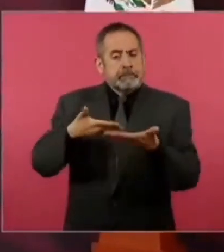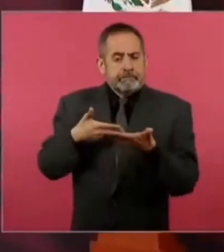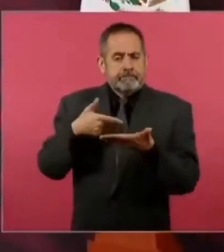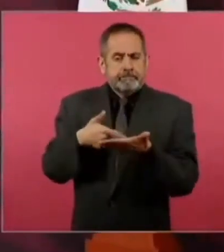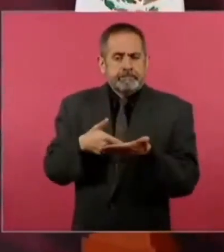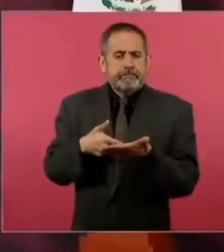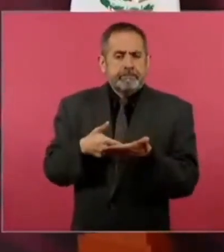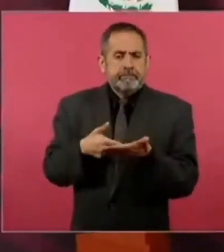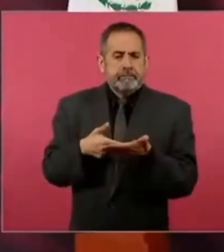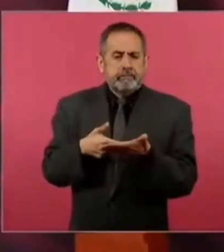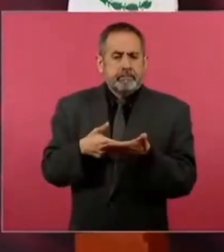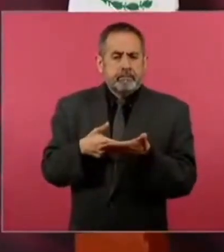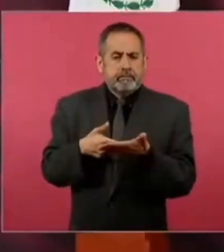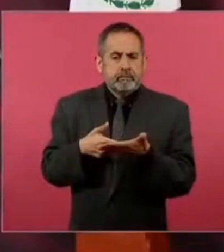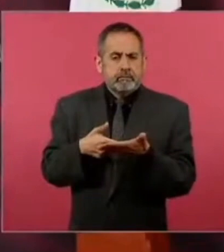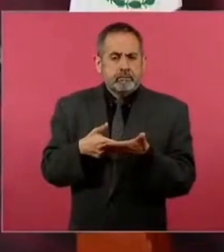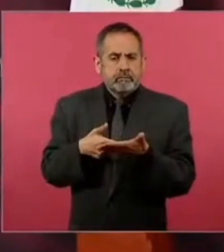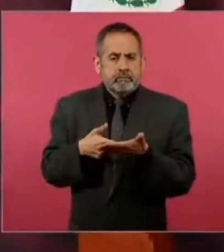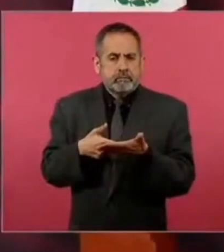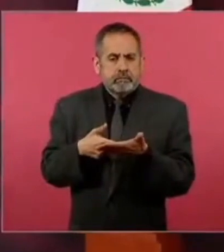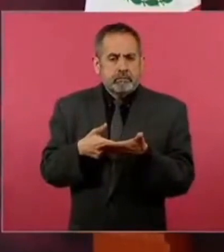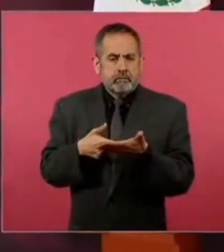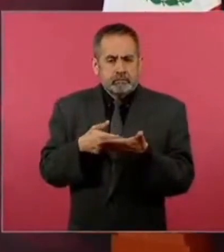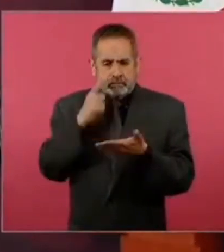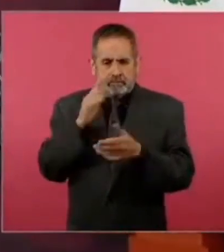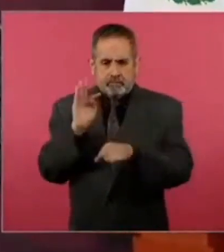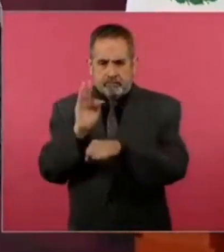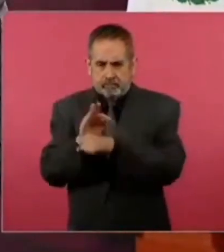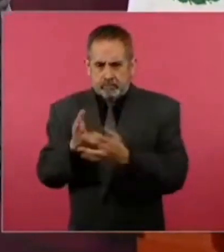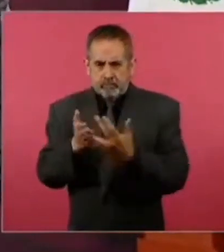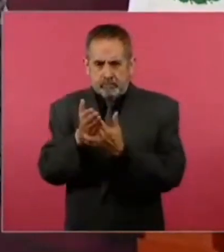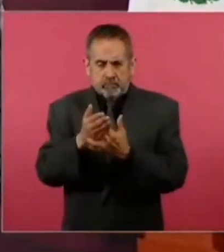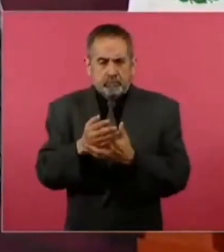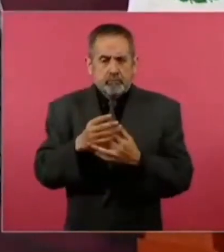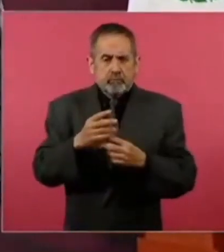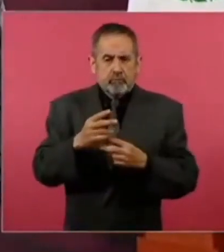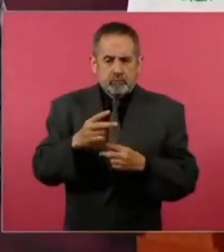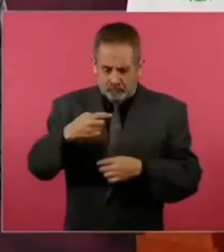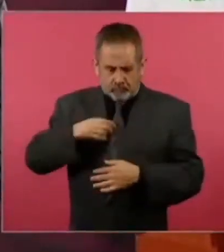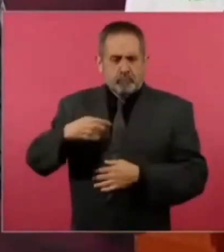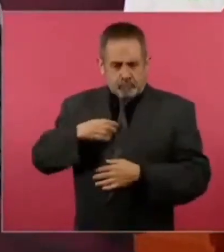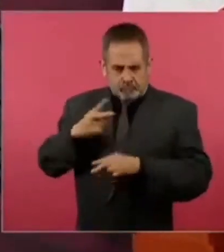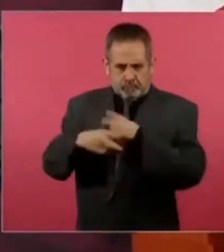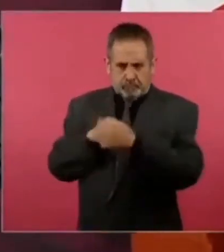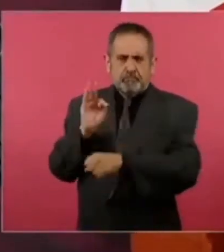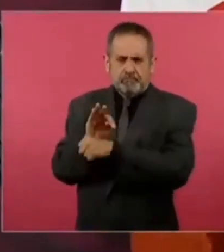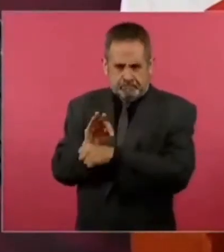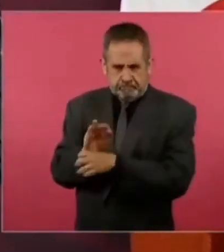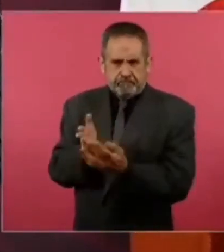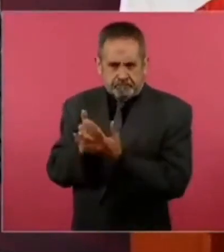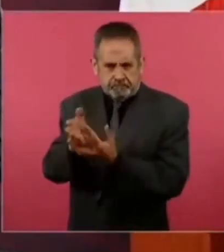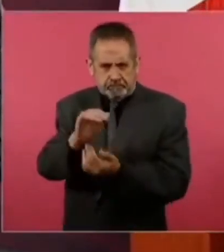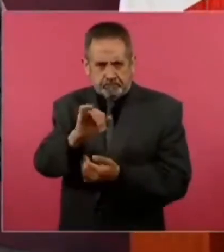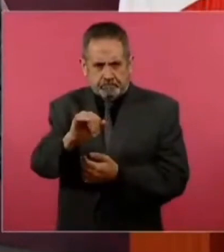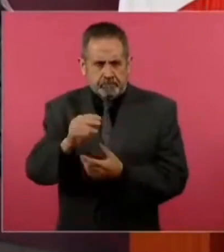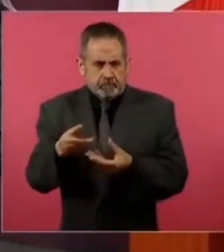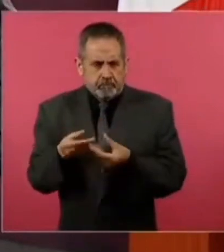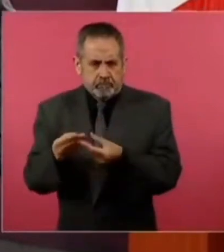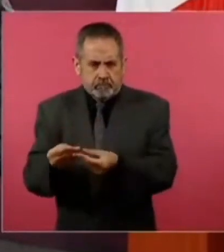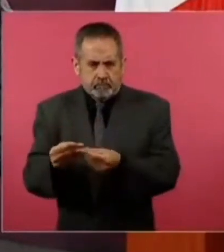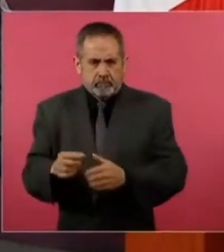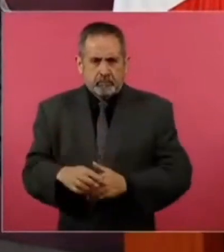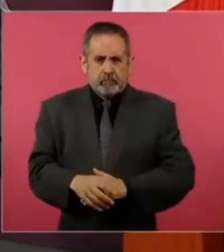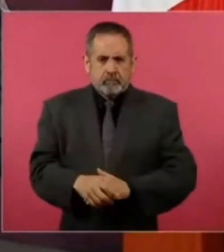que intervenir, pero ya voy a hacerlo yo por ella, y este...